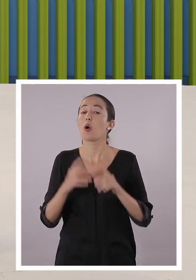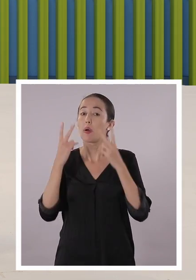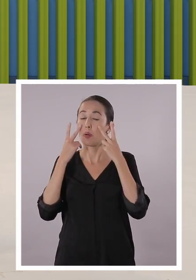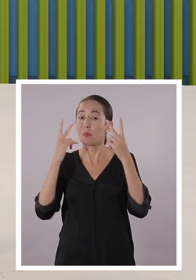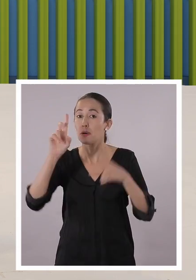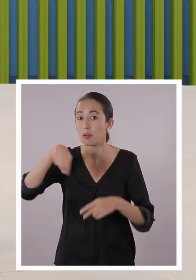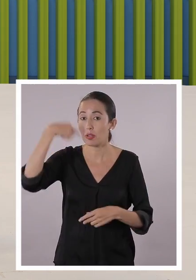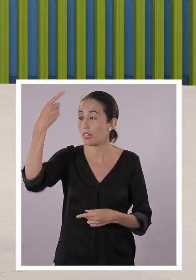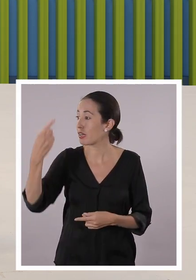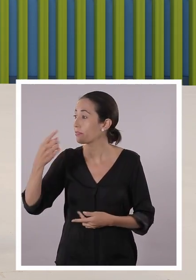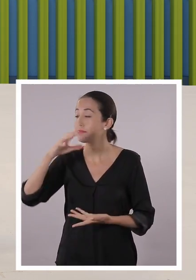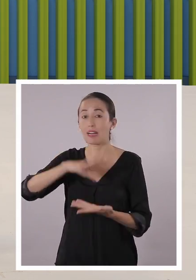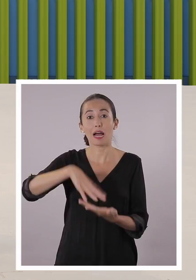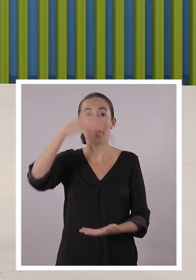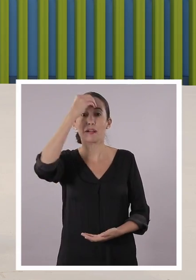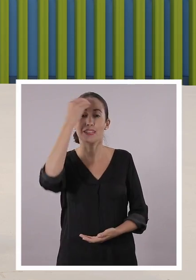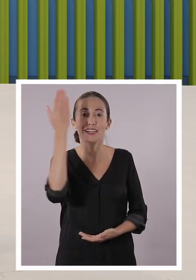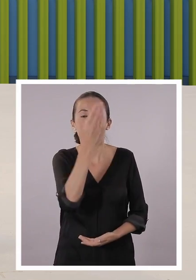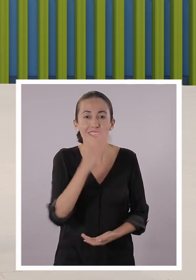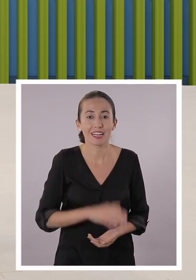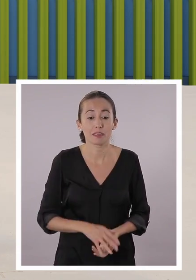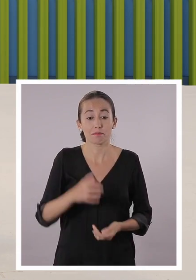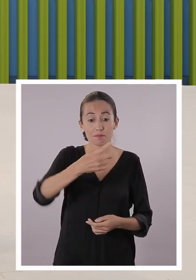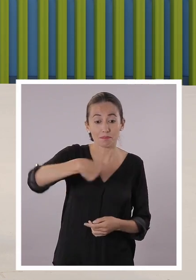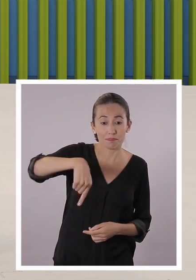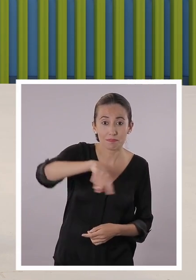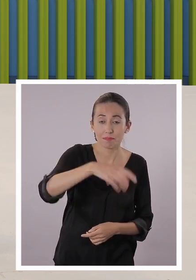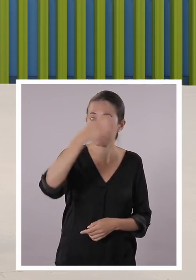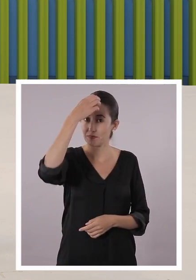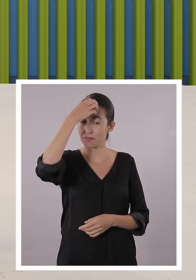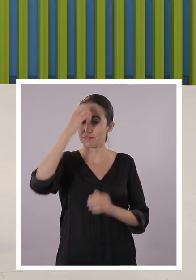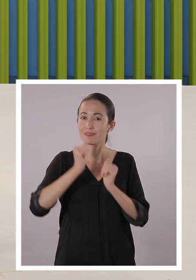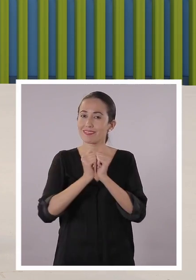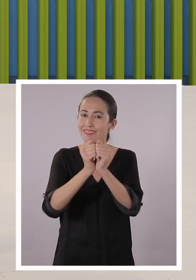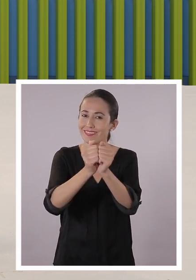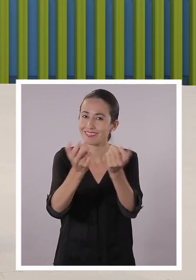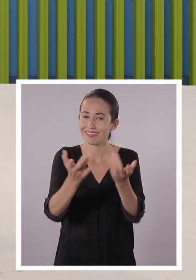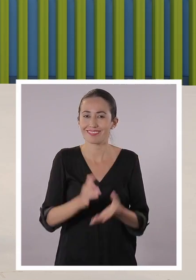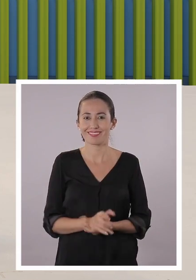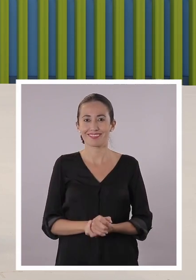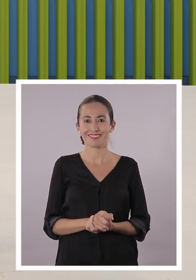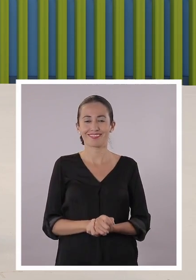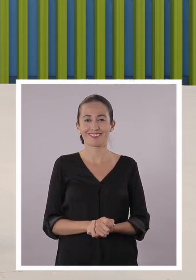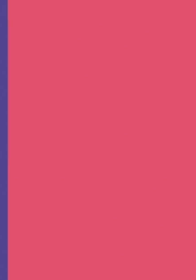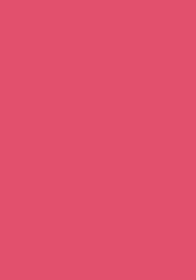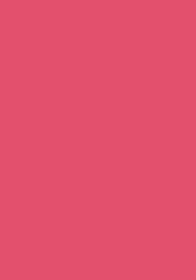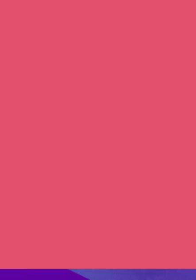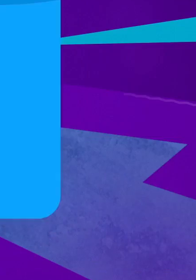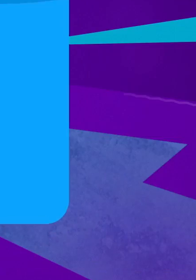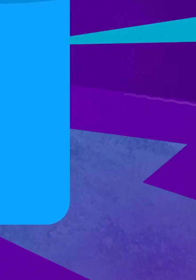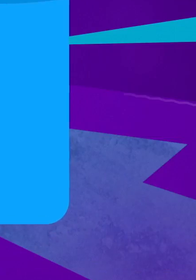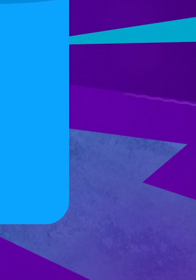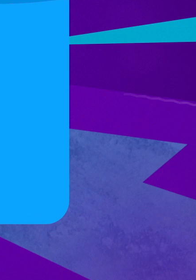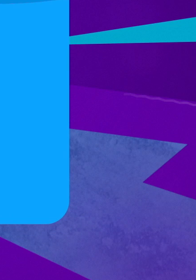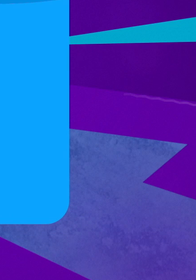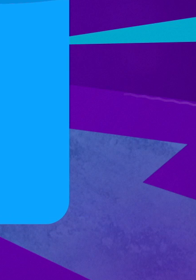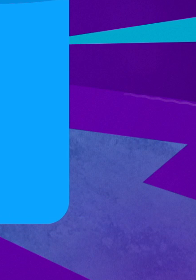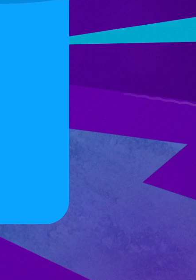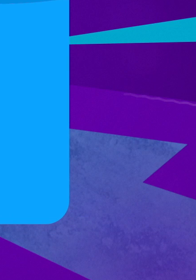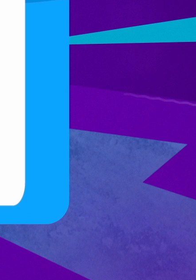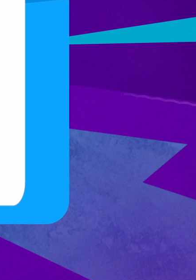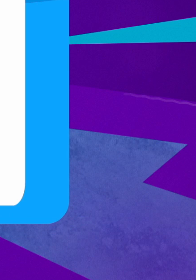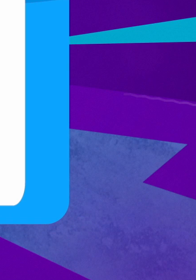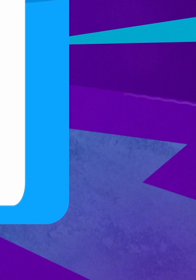pero nos vemos en un próximo episodio de... Aprender la Tele. Un espacio de educa contigo. Chao. Hoy en Aprender la Tele